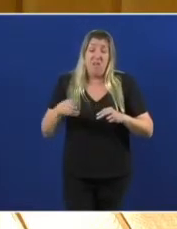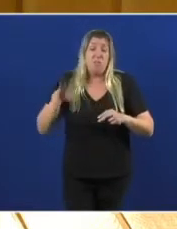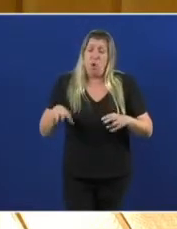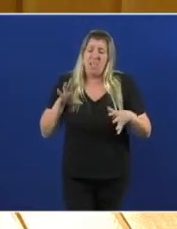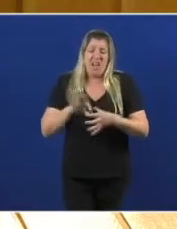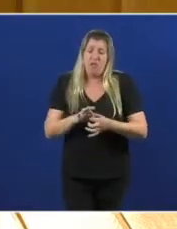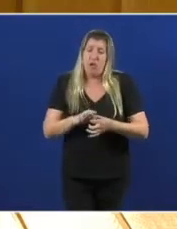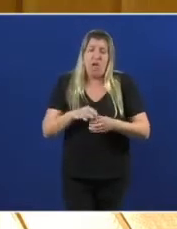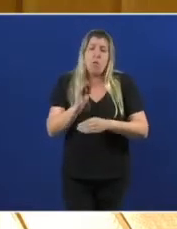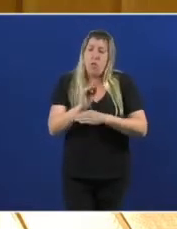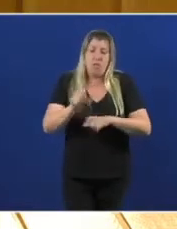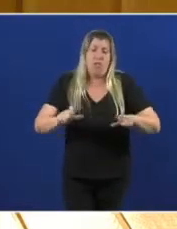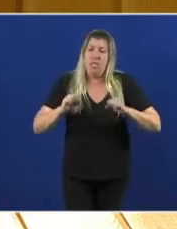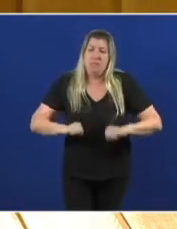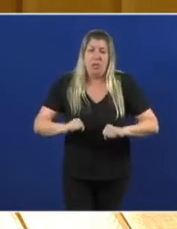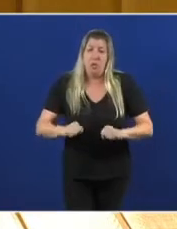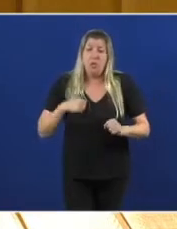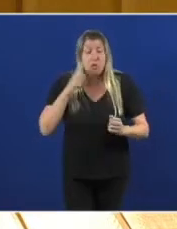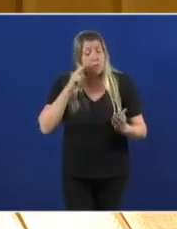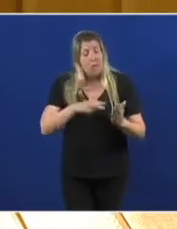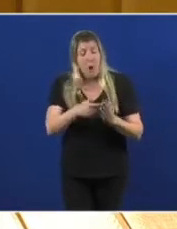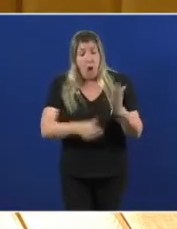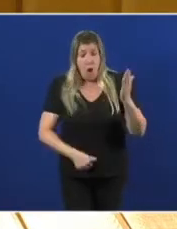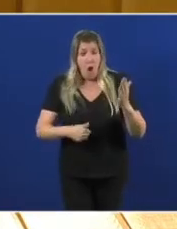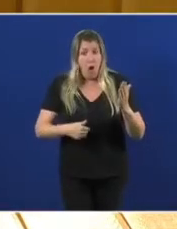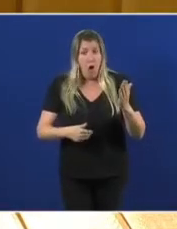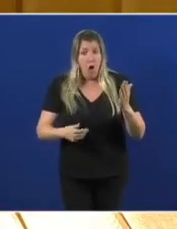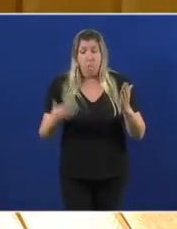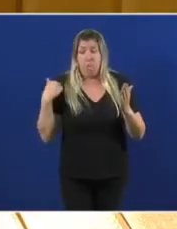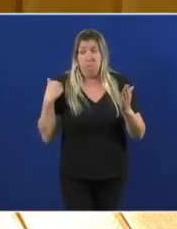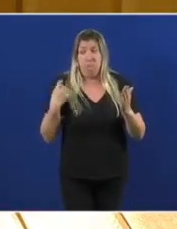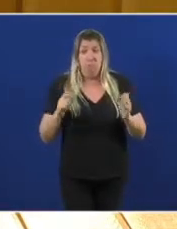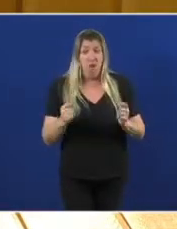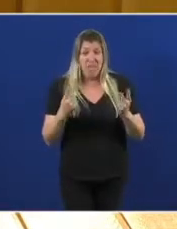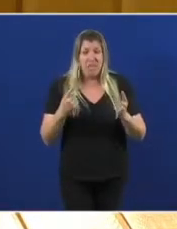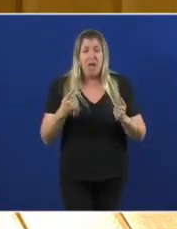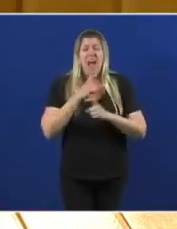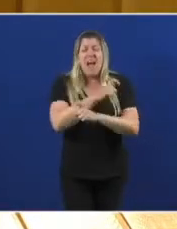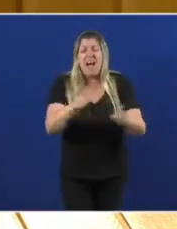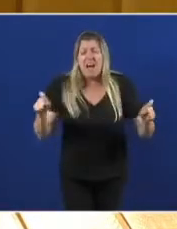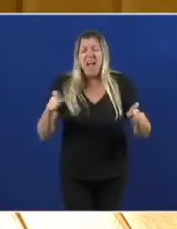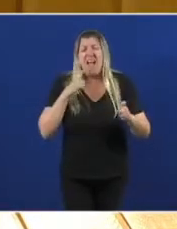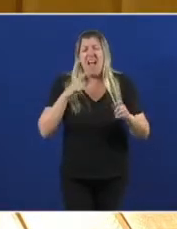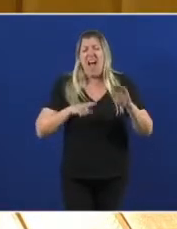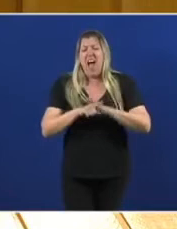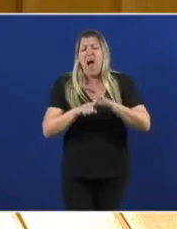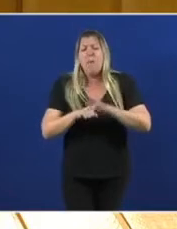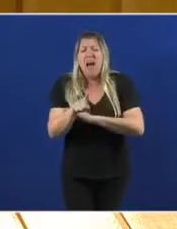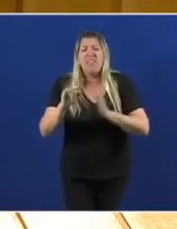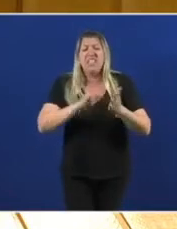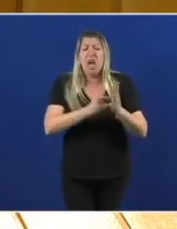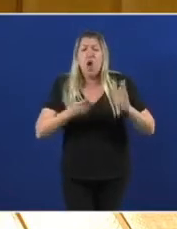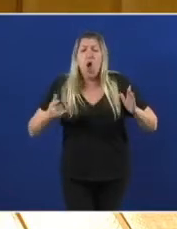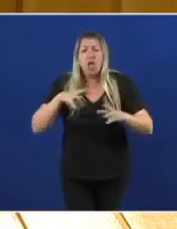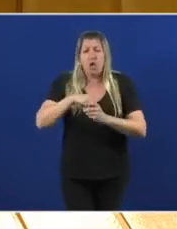aquí unha nota de prensa oficial que envió estes días avances tecnolóxicos nas residencias.